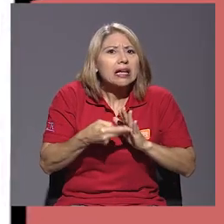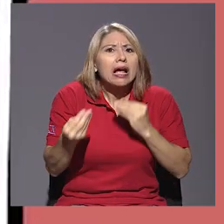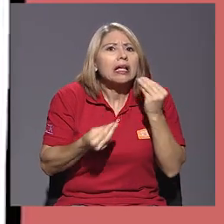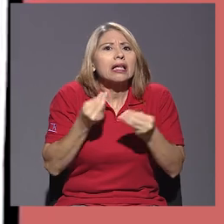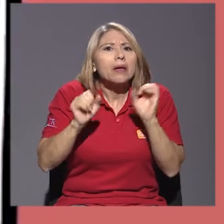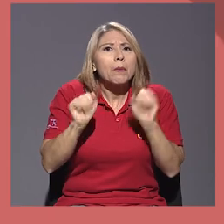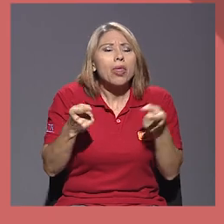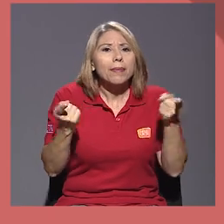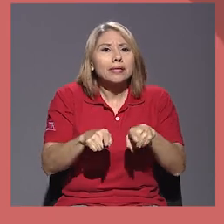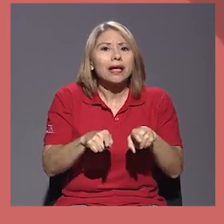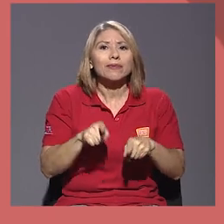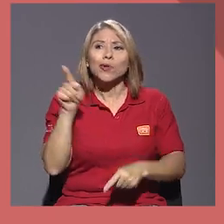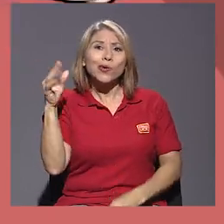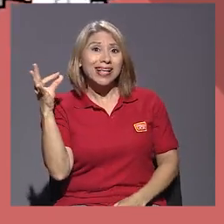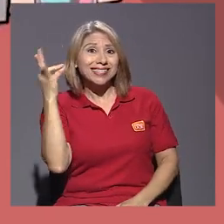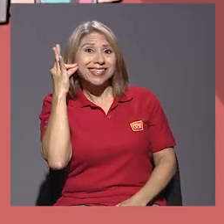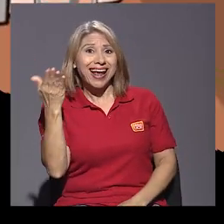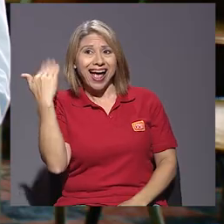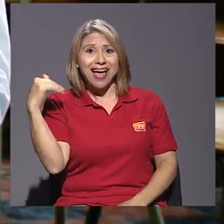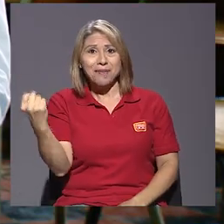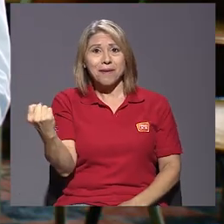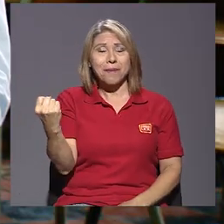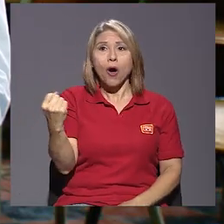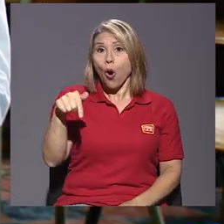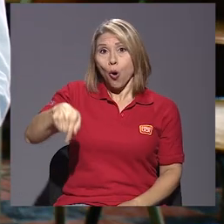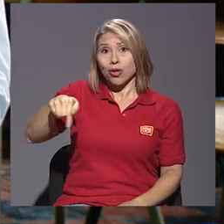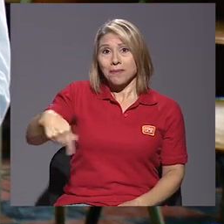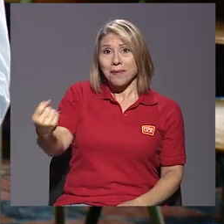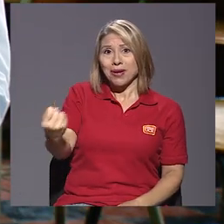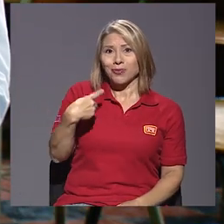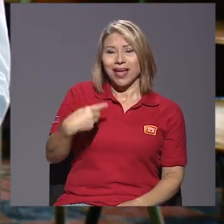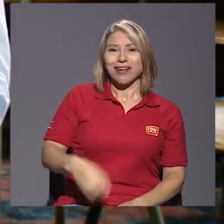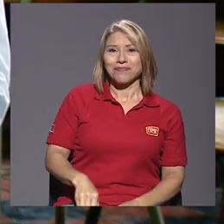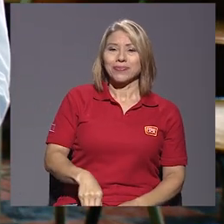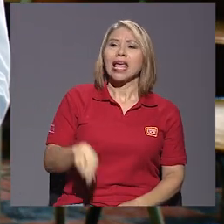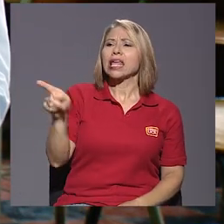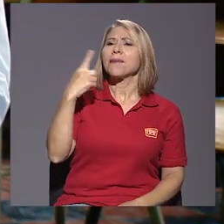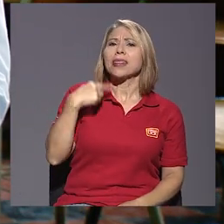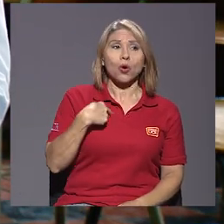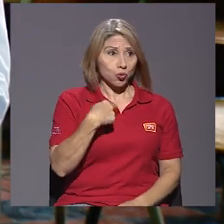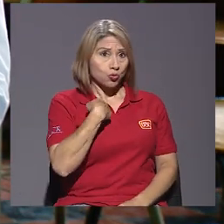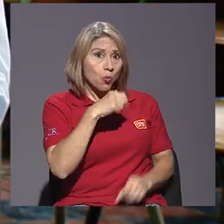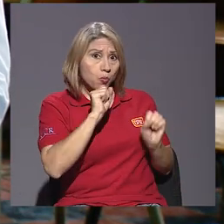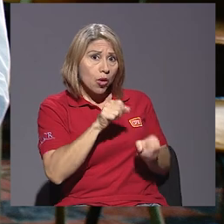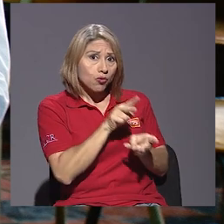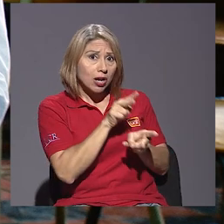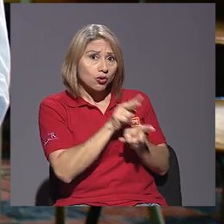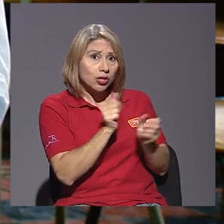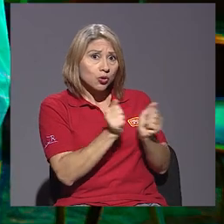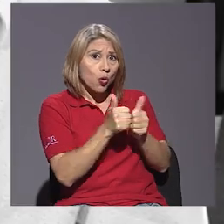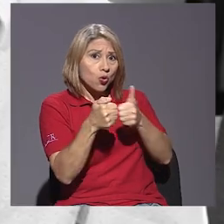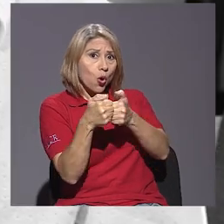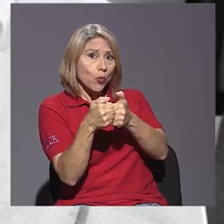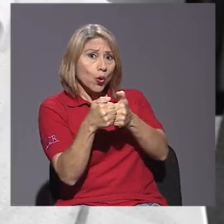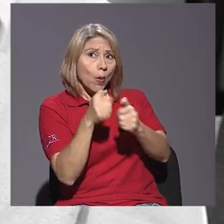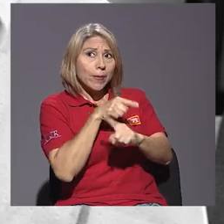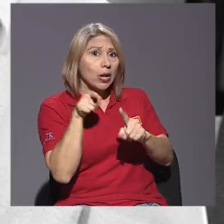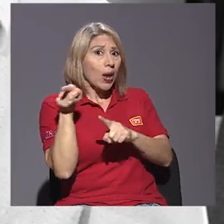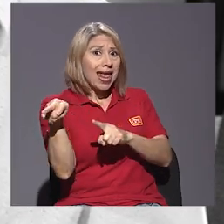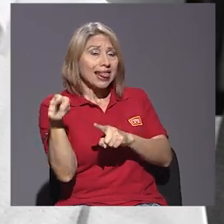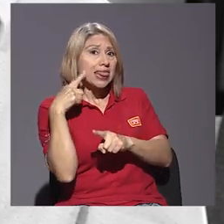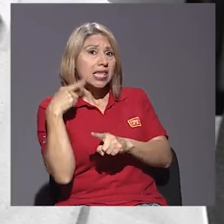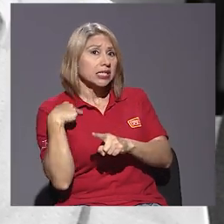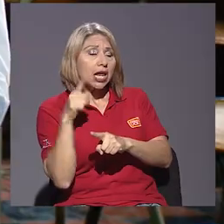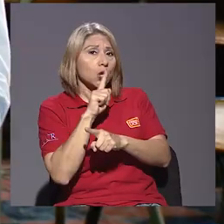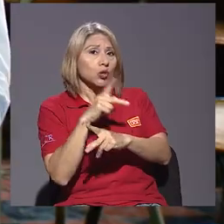Una chica me preguntaba, por cierto, hoy, me decía, puedo tener relaciones con mi novio, pero él me dice que no se va a proteger. Y yo le pregunto,